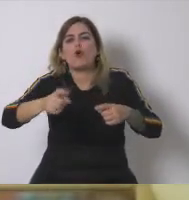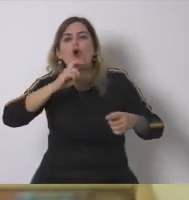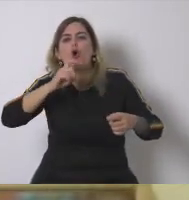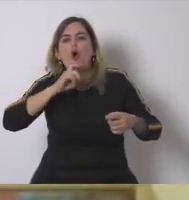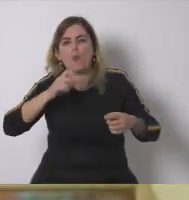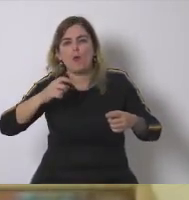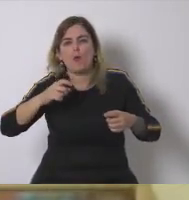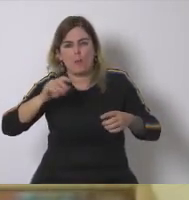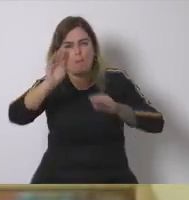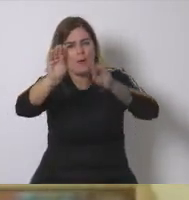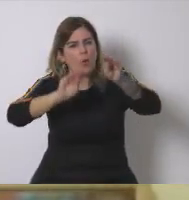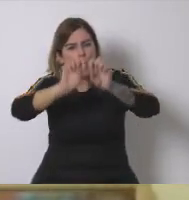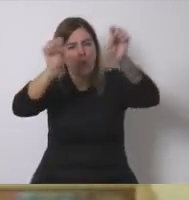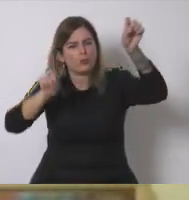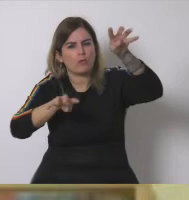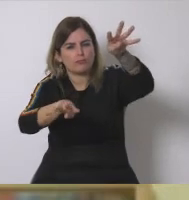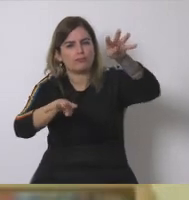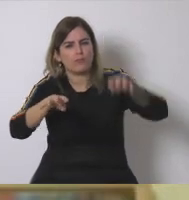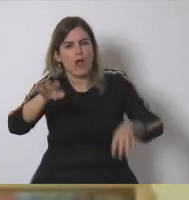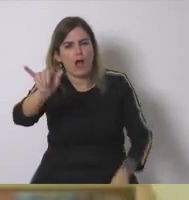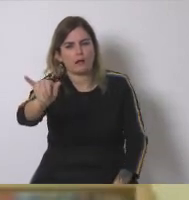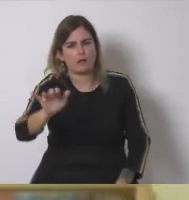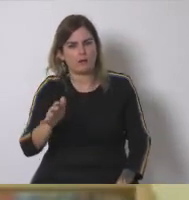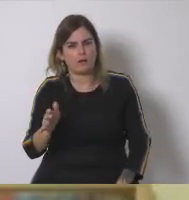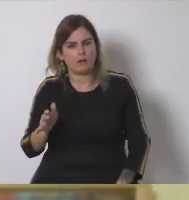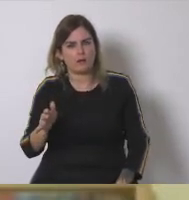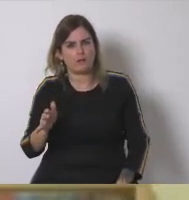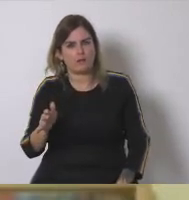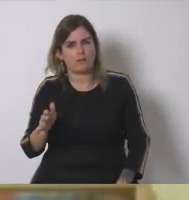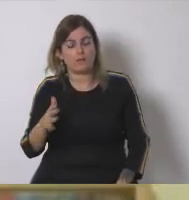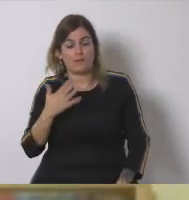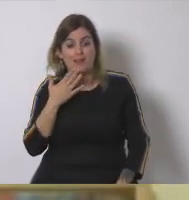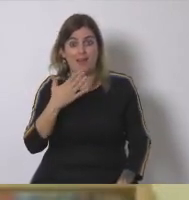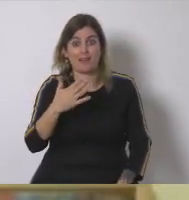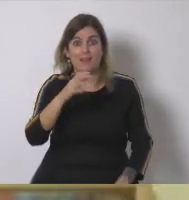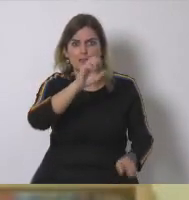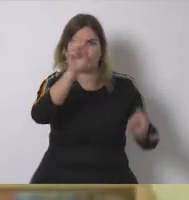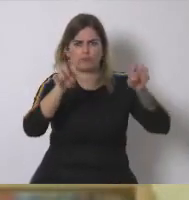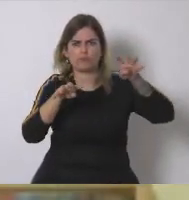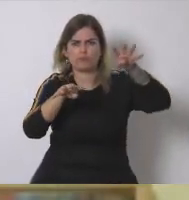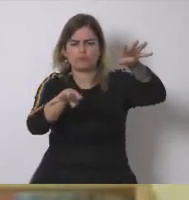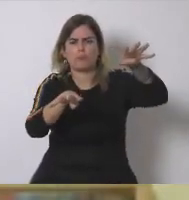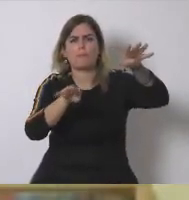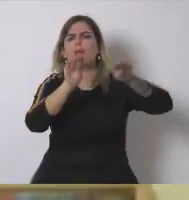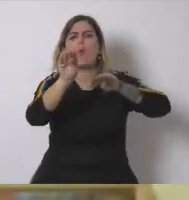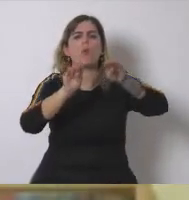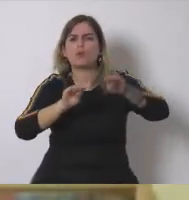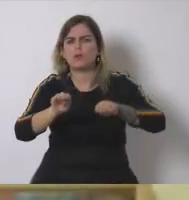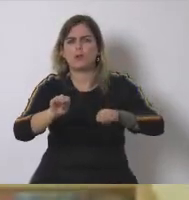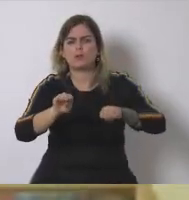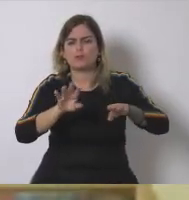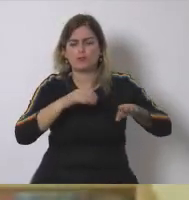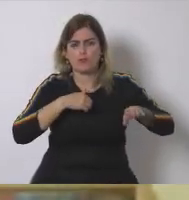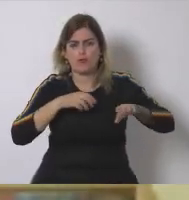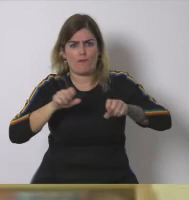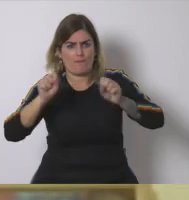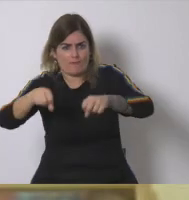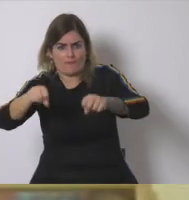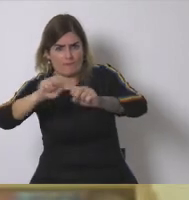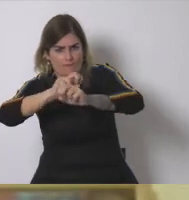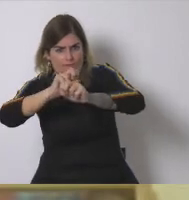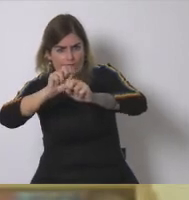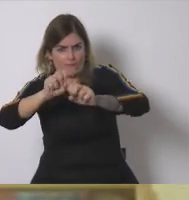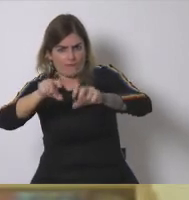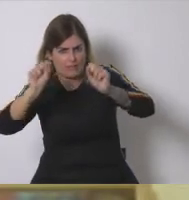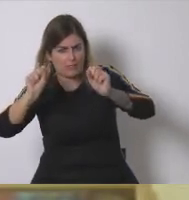alimentos antes de la época del petróleo planteémonos estas preguntas y con estas preguntas acabo Ana porque yo